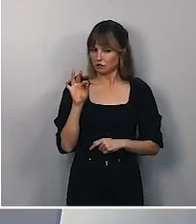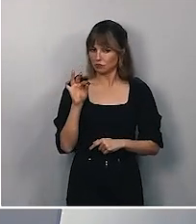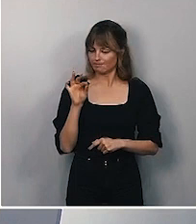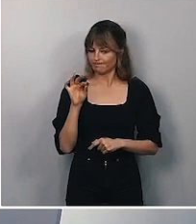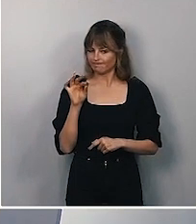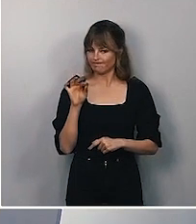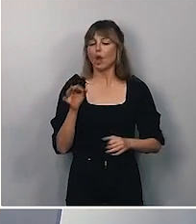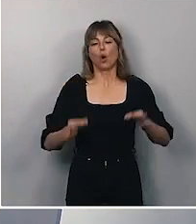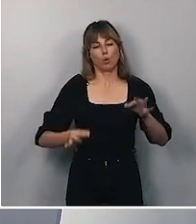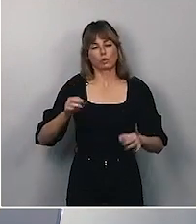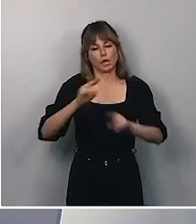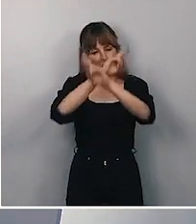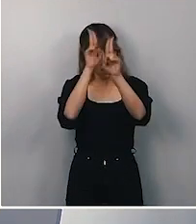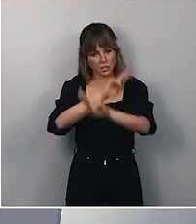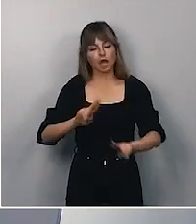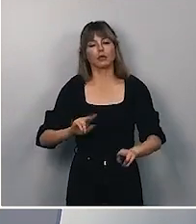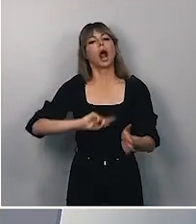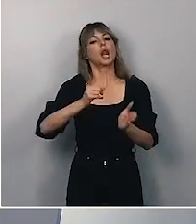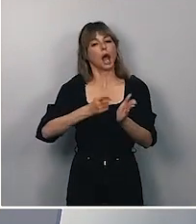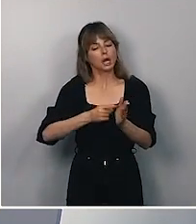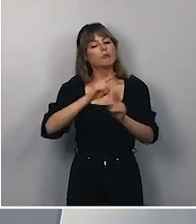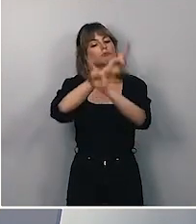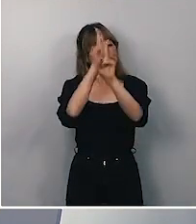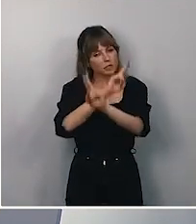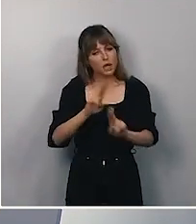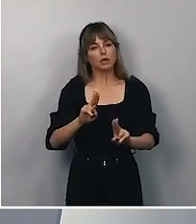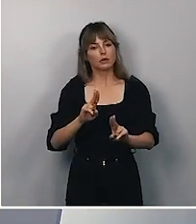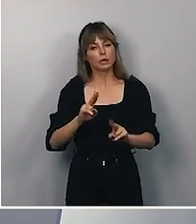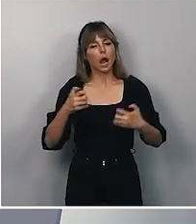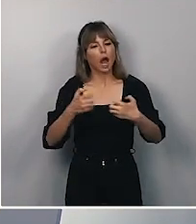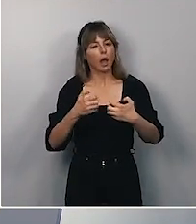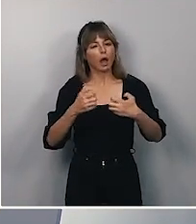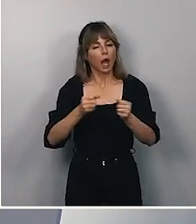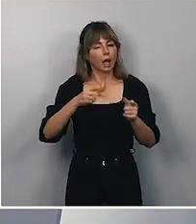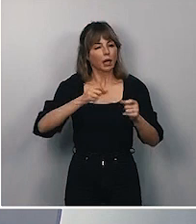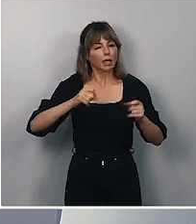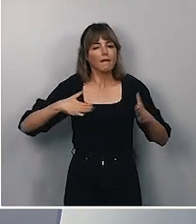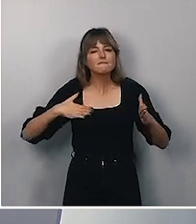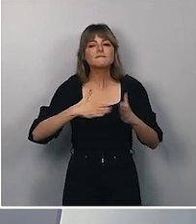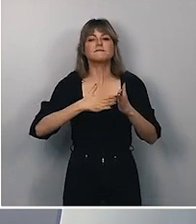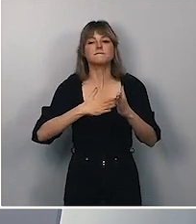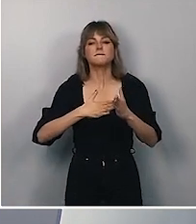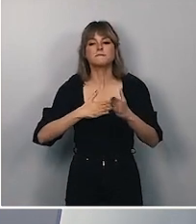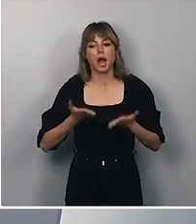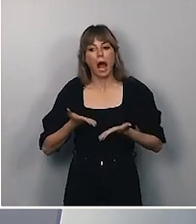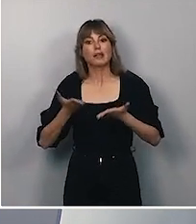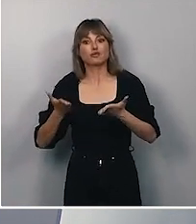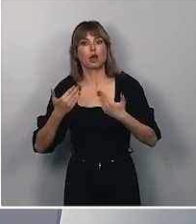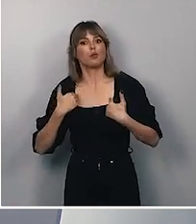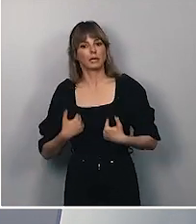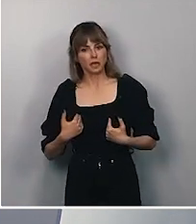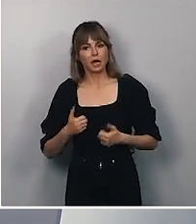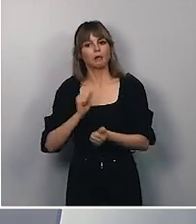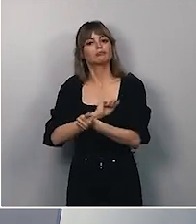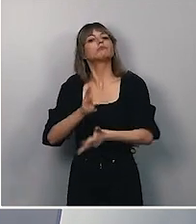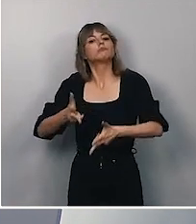Internacional de Justicia, de la legalidad internacional, del alto el fuego, de la ayuda humanitaria y también de la liberación